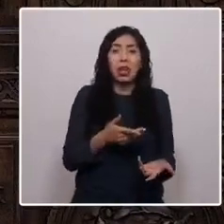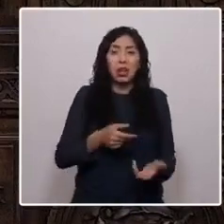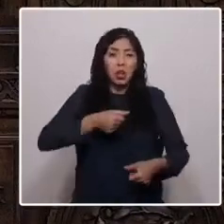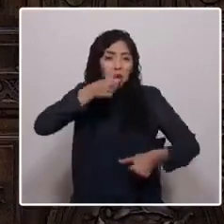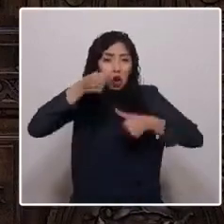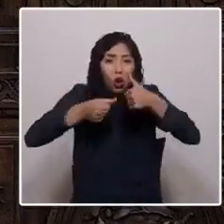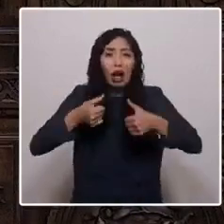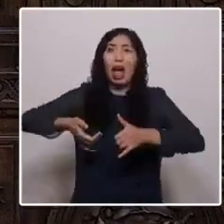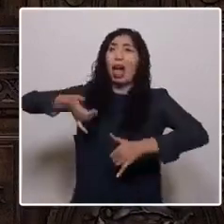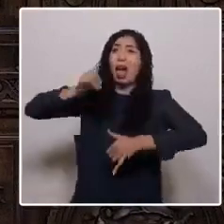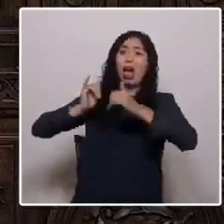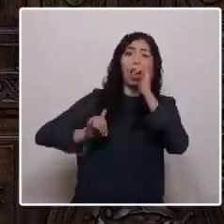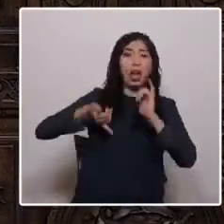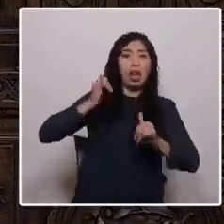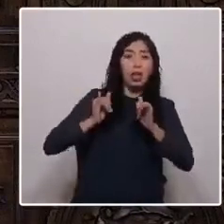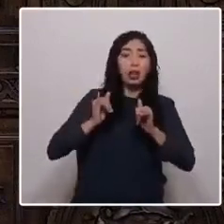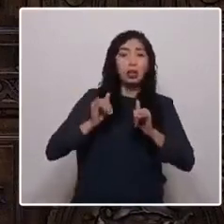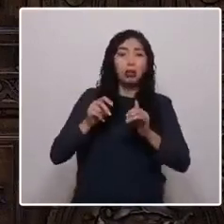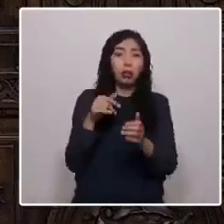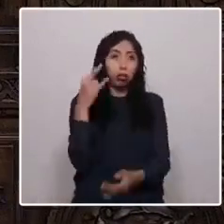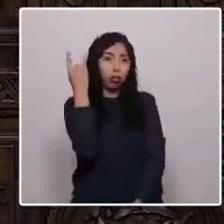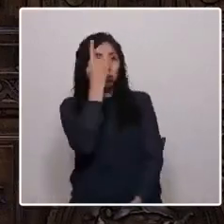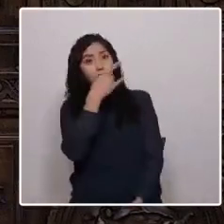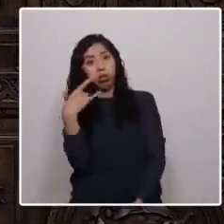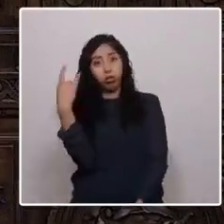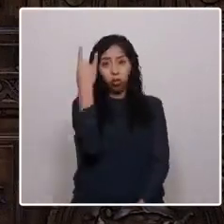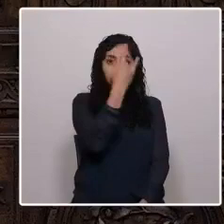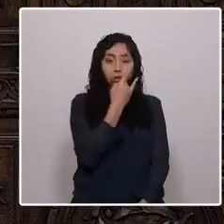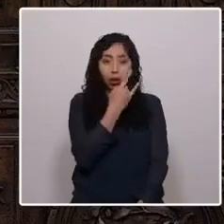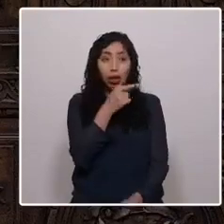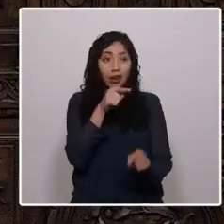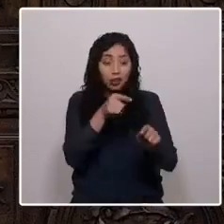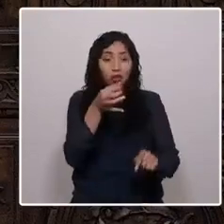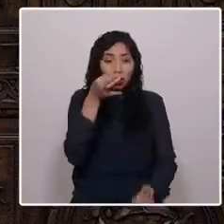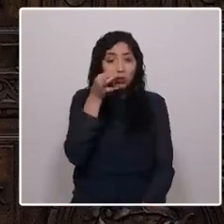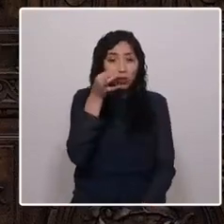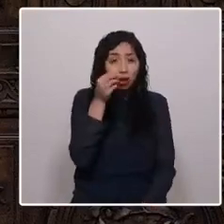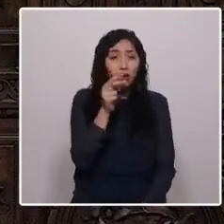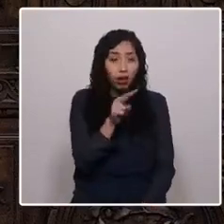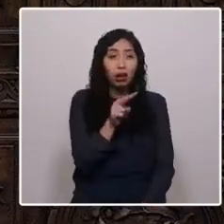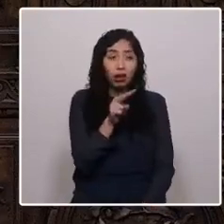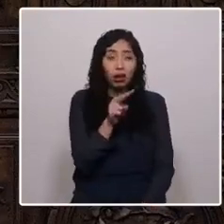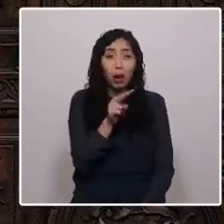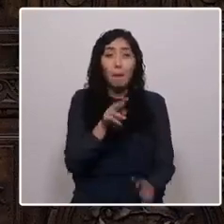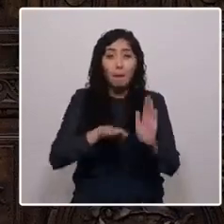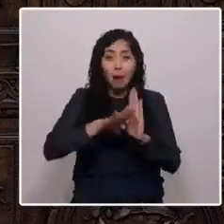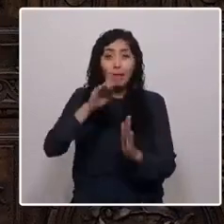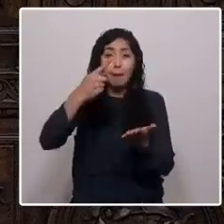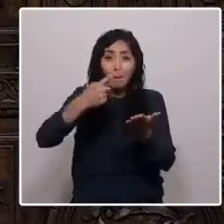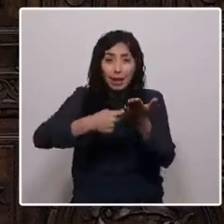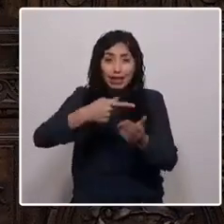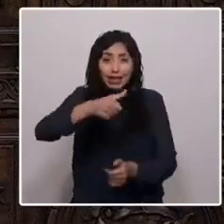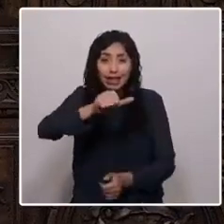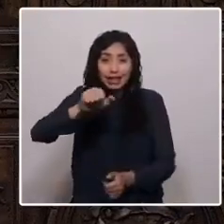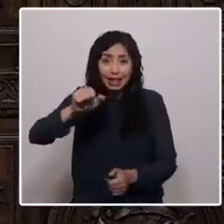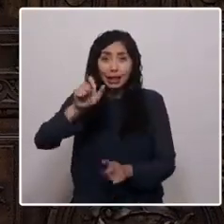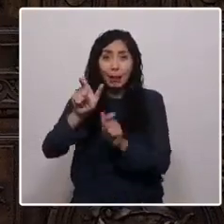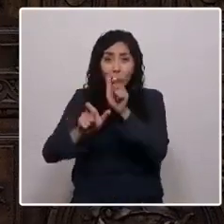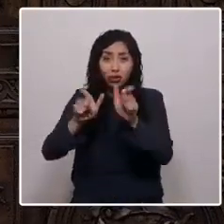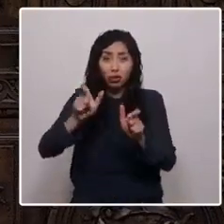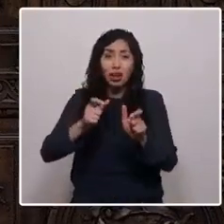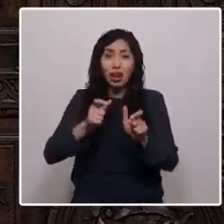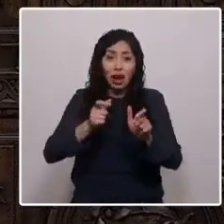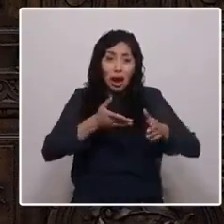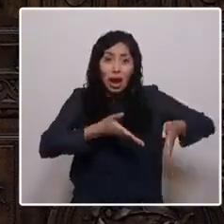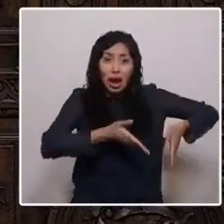A vista y paciencia de todos, son más de 1.600 personas viviendo en situación de calle. Hago un